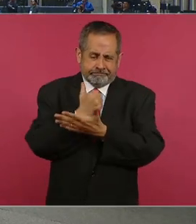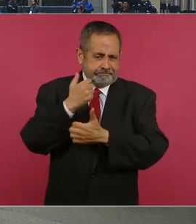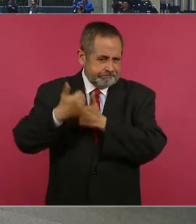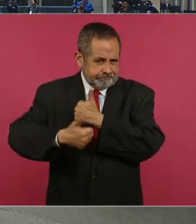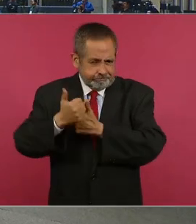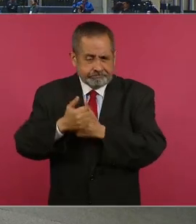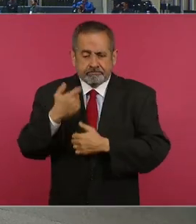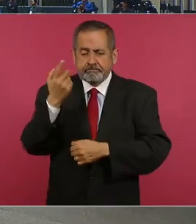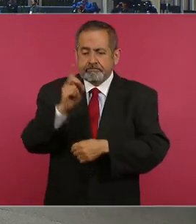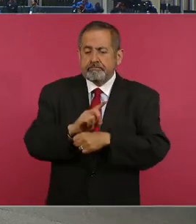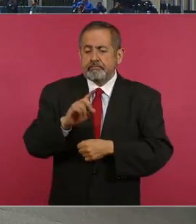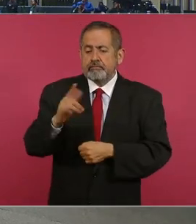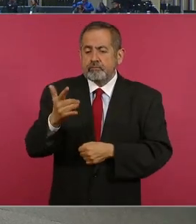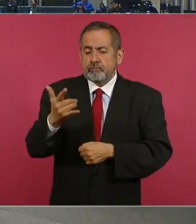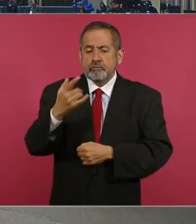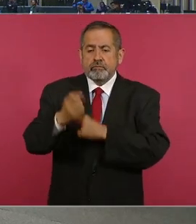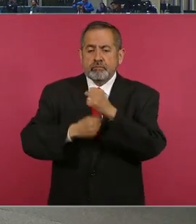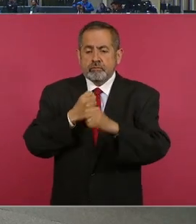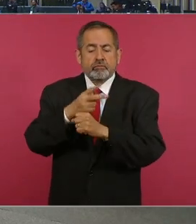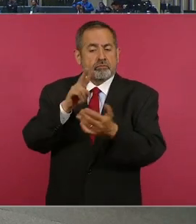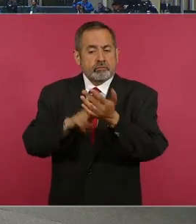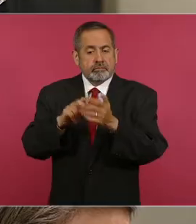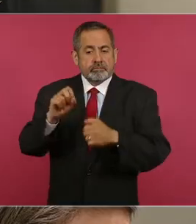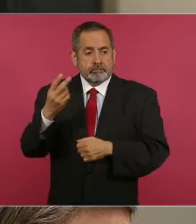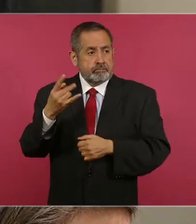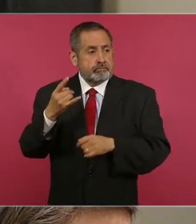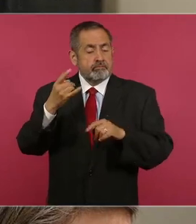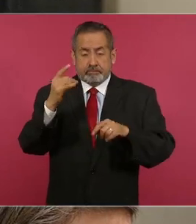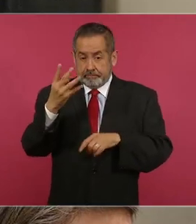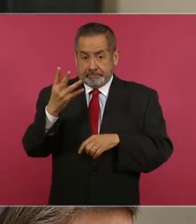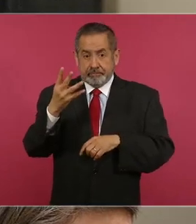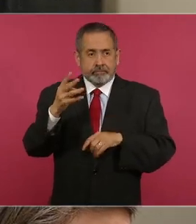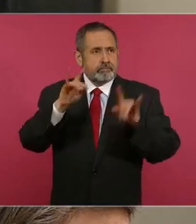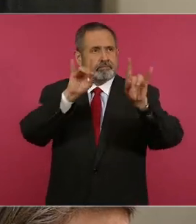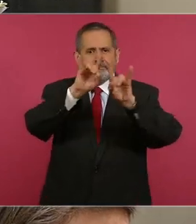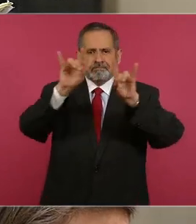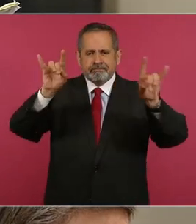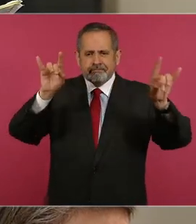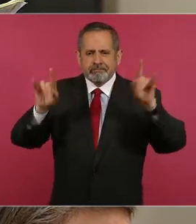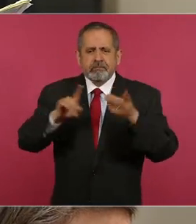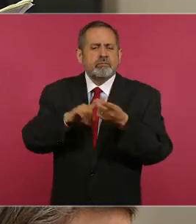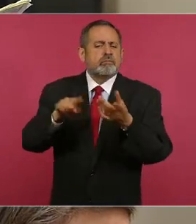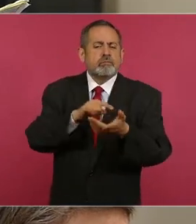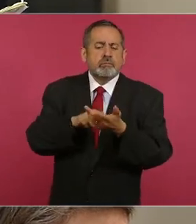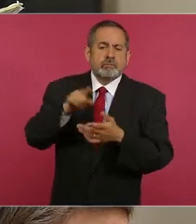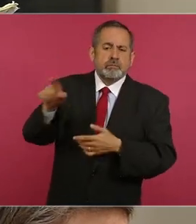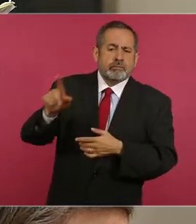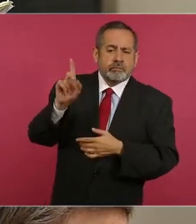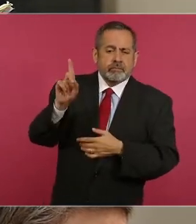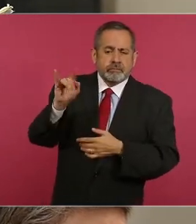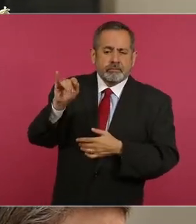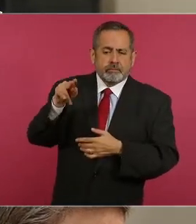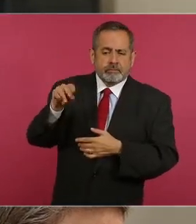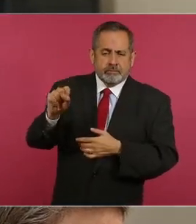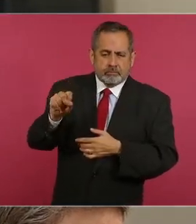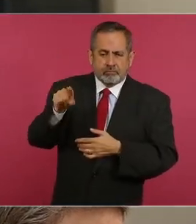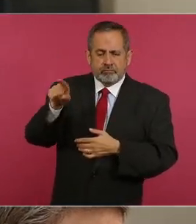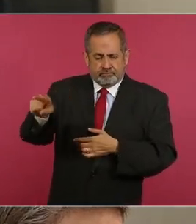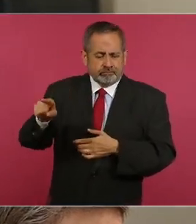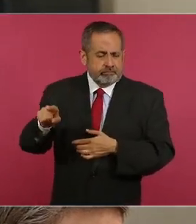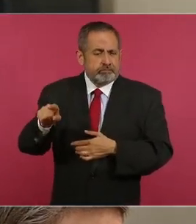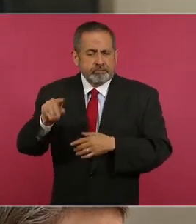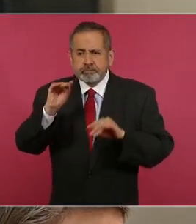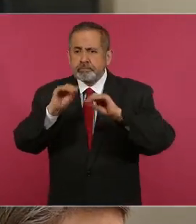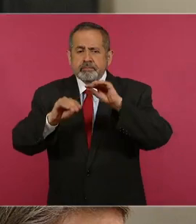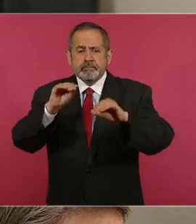julio de 2024 se lleve a cabo la exposición de las obras seleccionadas en el Complejo Cultural Los Pinos. Uno de los objetivos de este